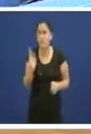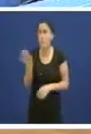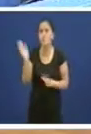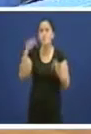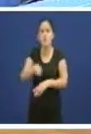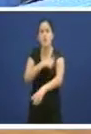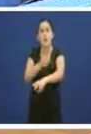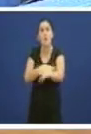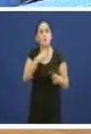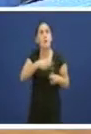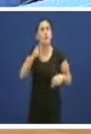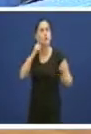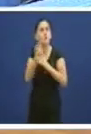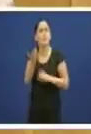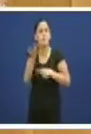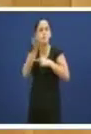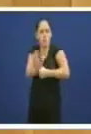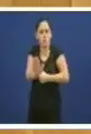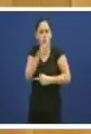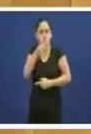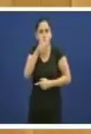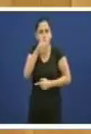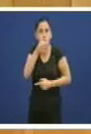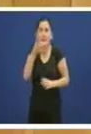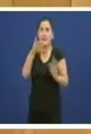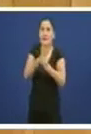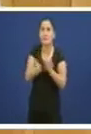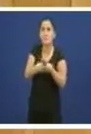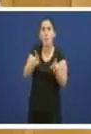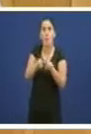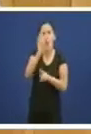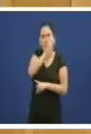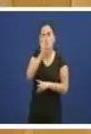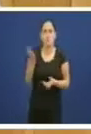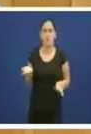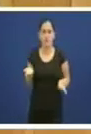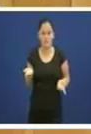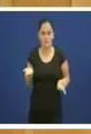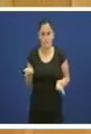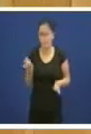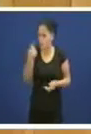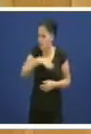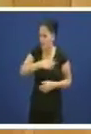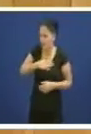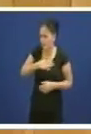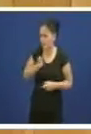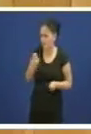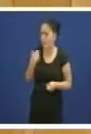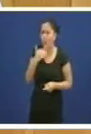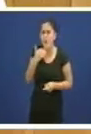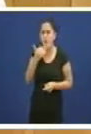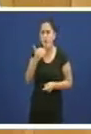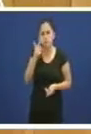traer de cara estas medidas intentan que pasen desapercibidas e non so que despedimos un mínimo de coraxe un mínimo de